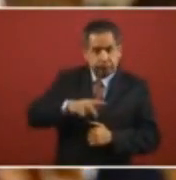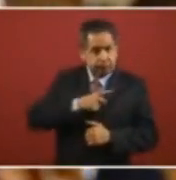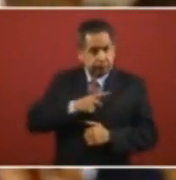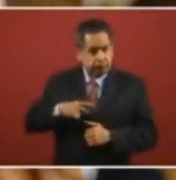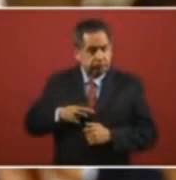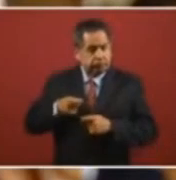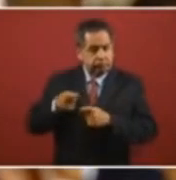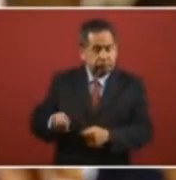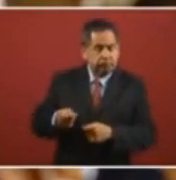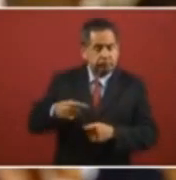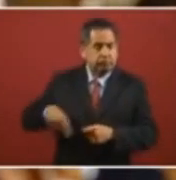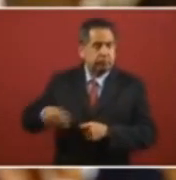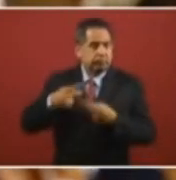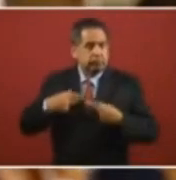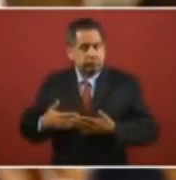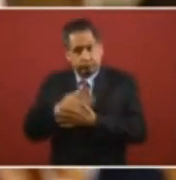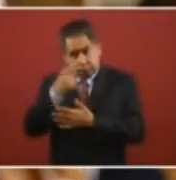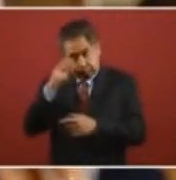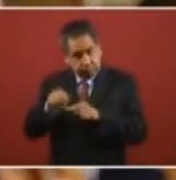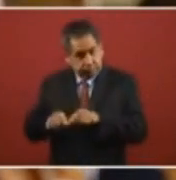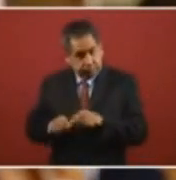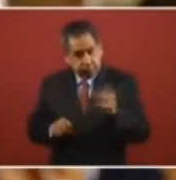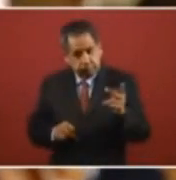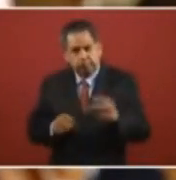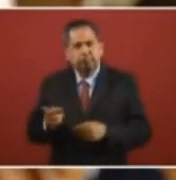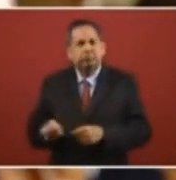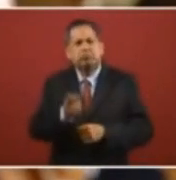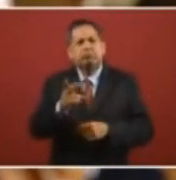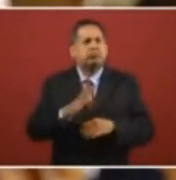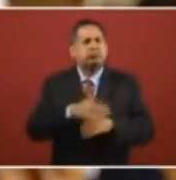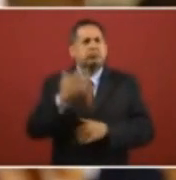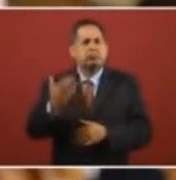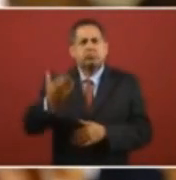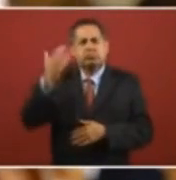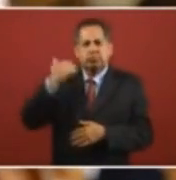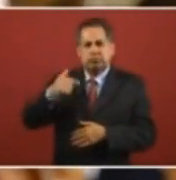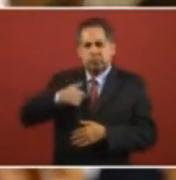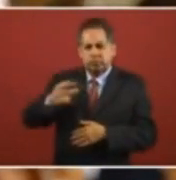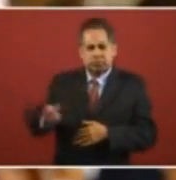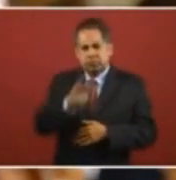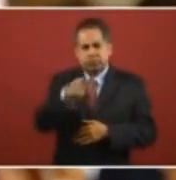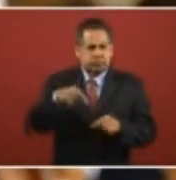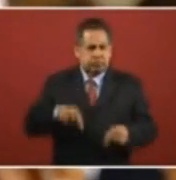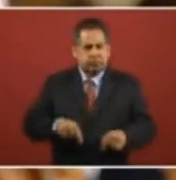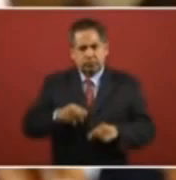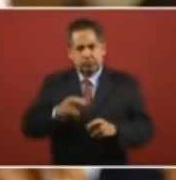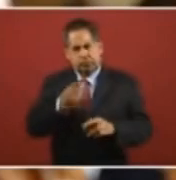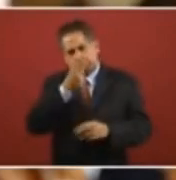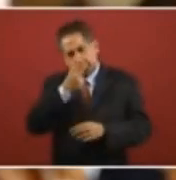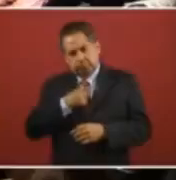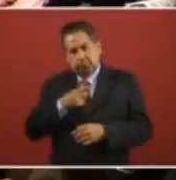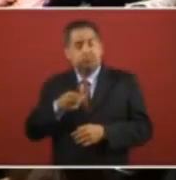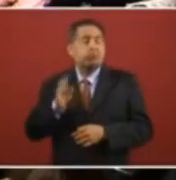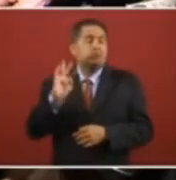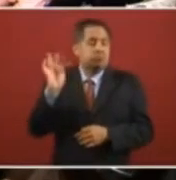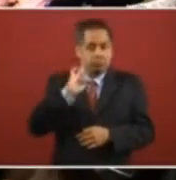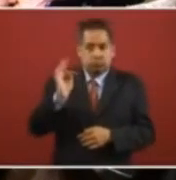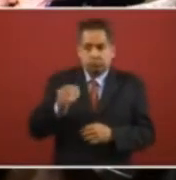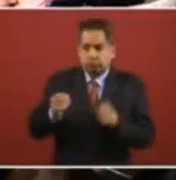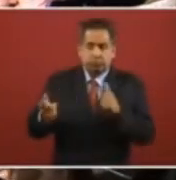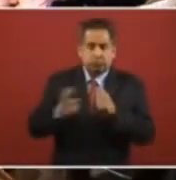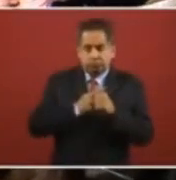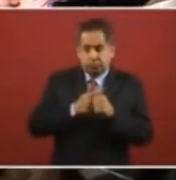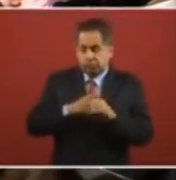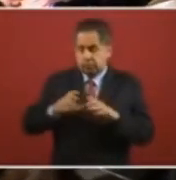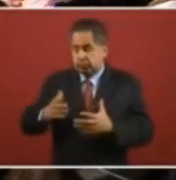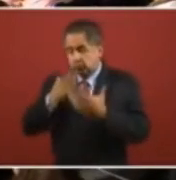nuestros mexicanos en Estados Unidos? Se lo pregunto porque la vez pasada yo le pregunté aquí y me dijo que era necesario primero dar